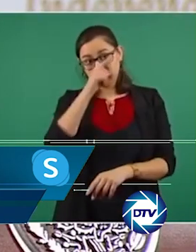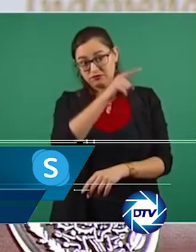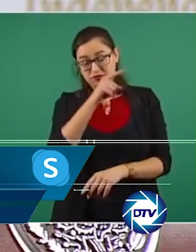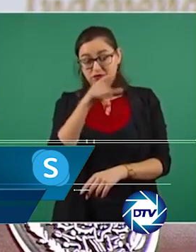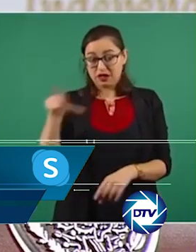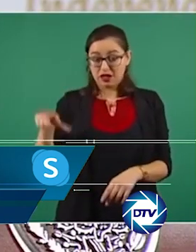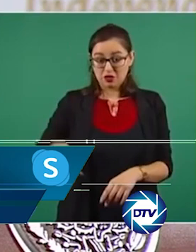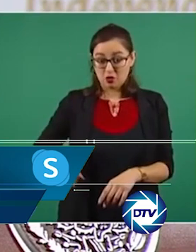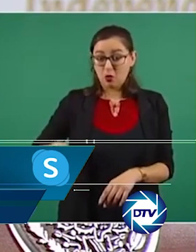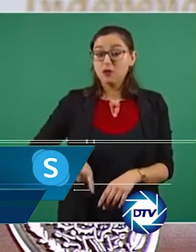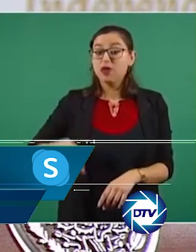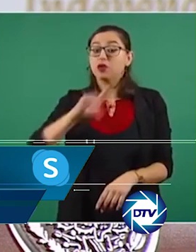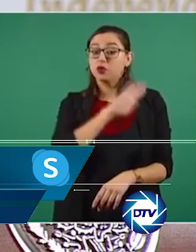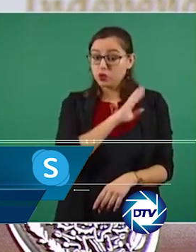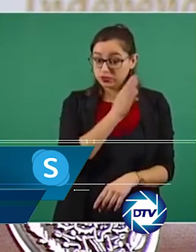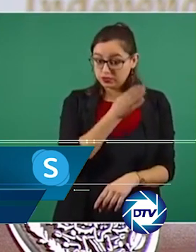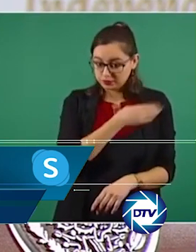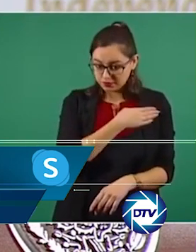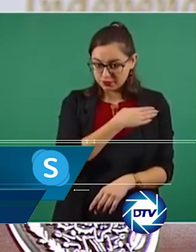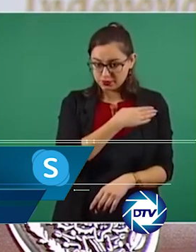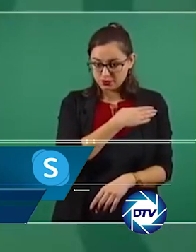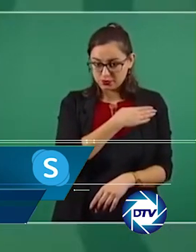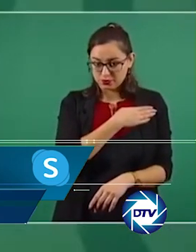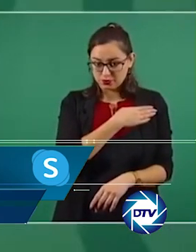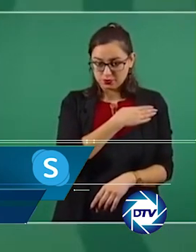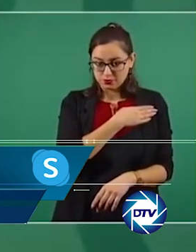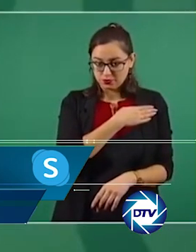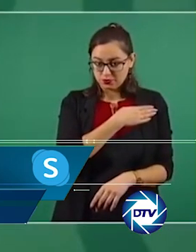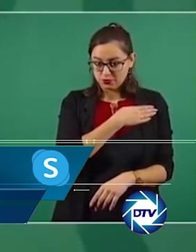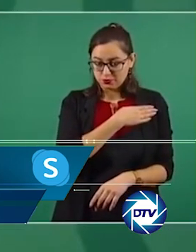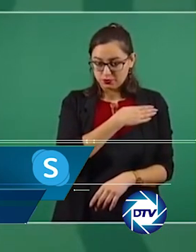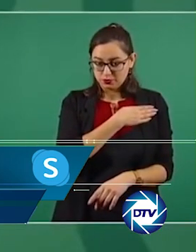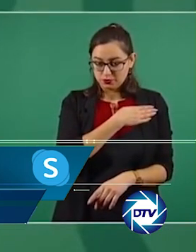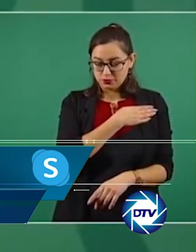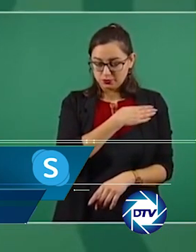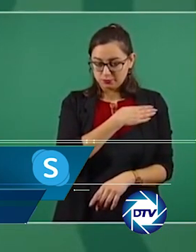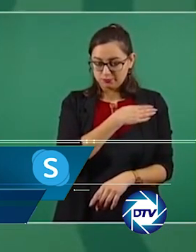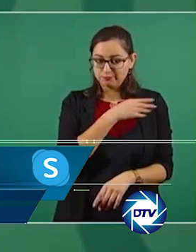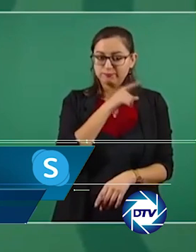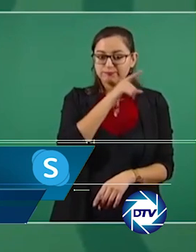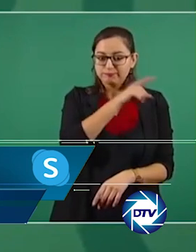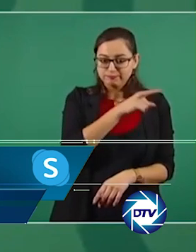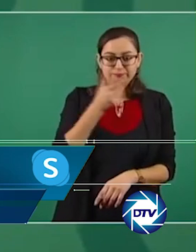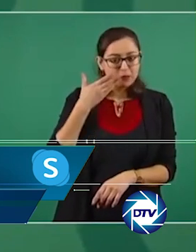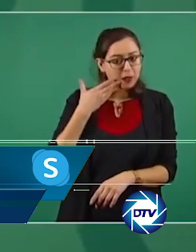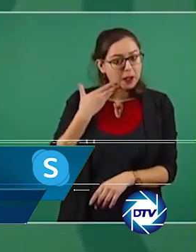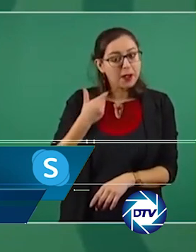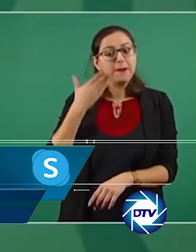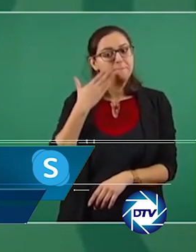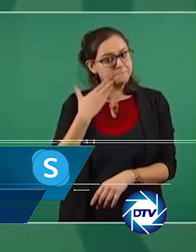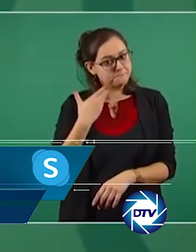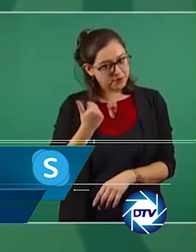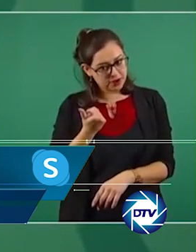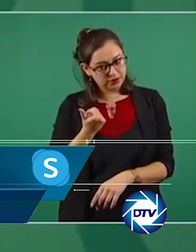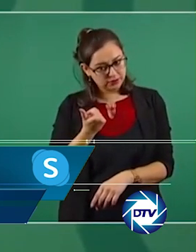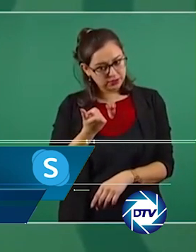el señor López Obrador no sabrá el significado, pero significa hombre viejo en la lengua aborigen mexicana. Deje